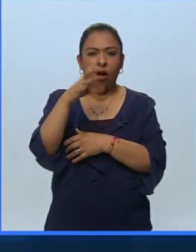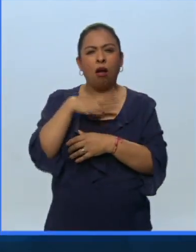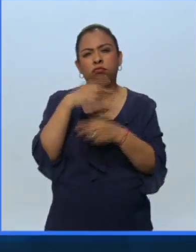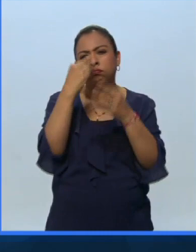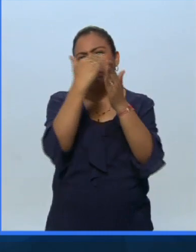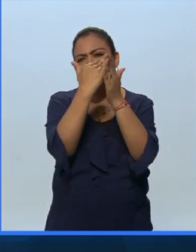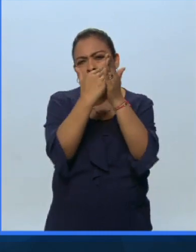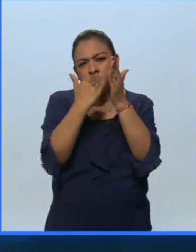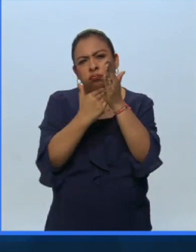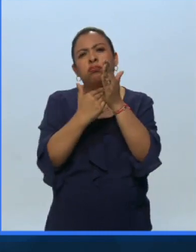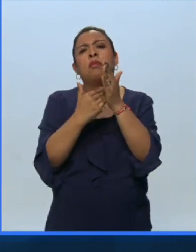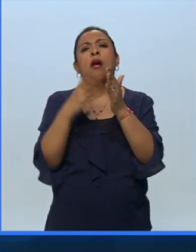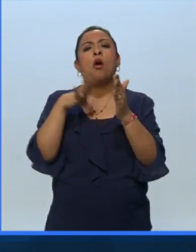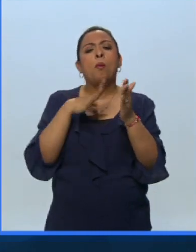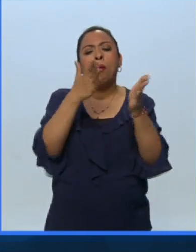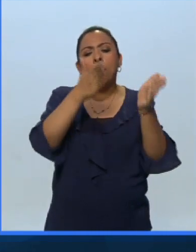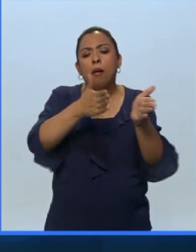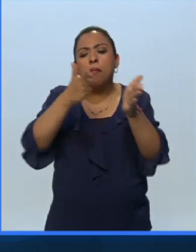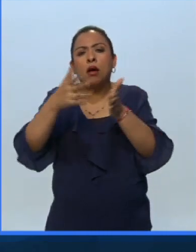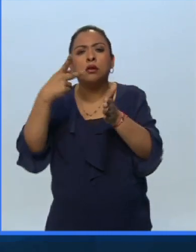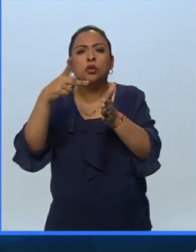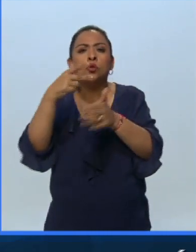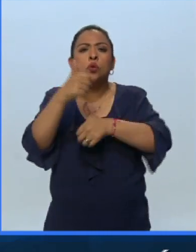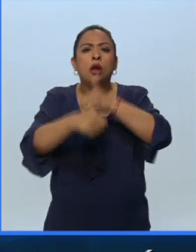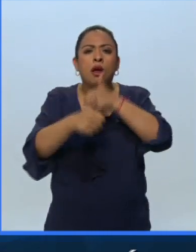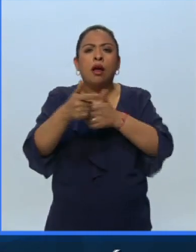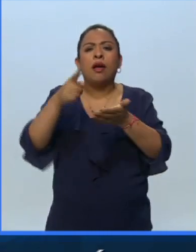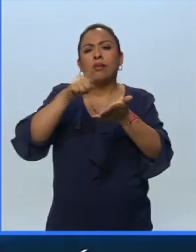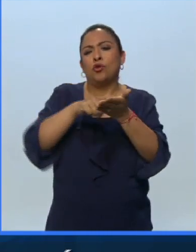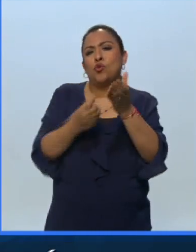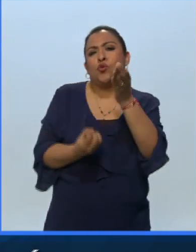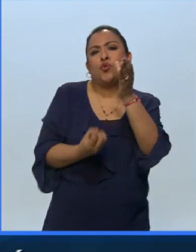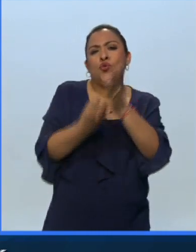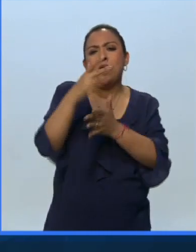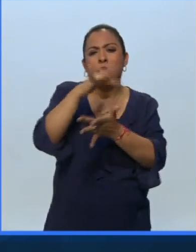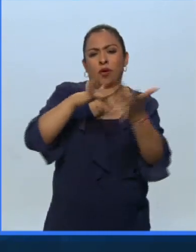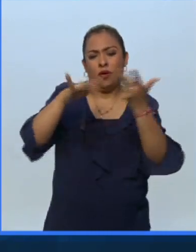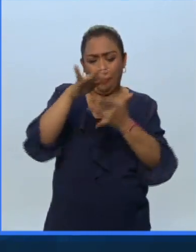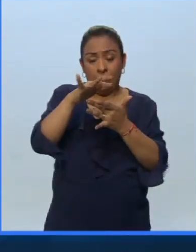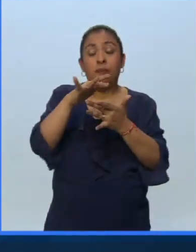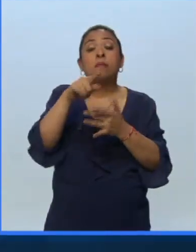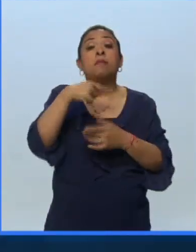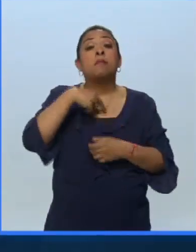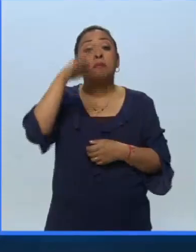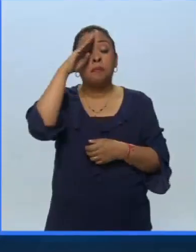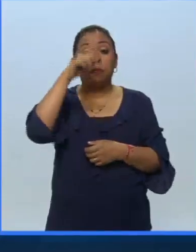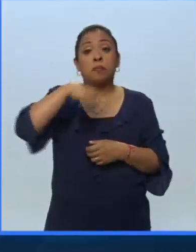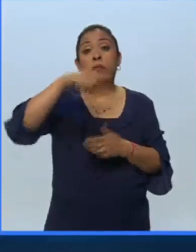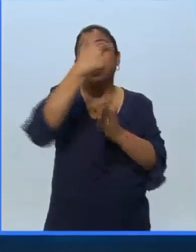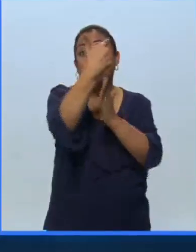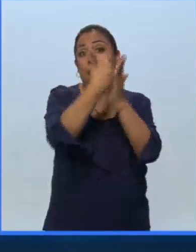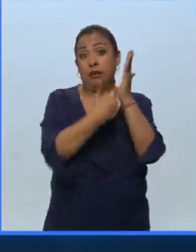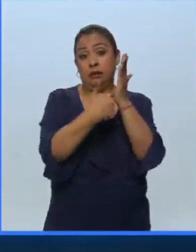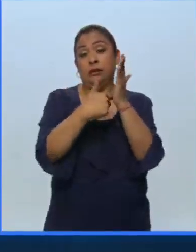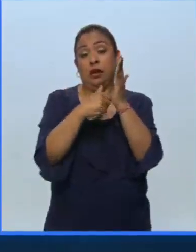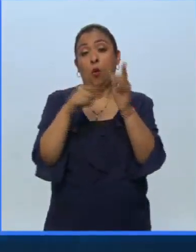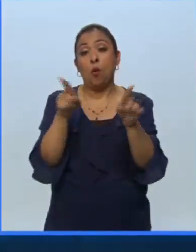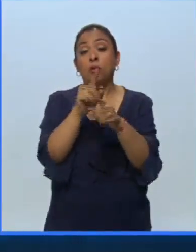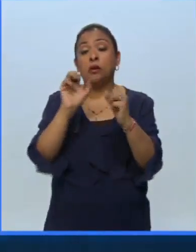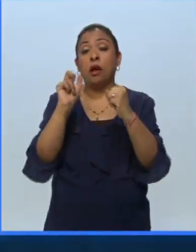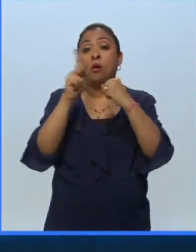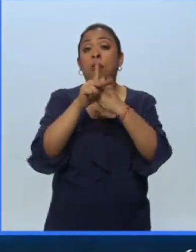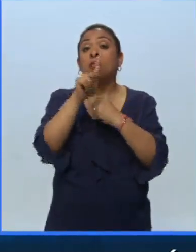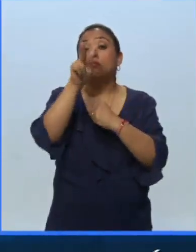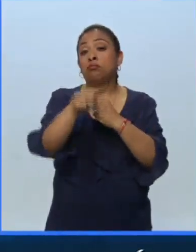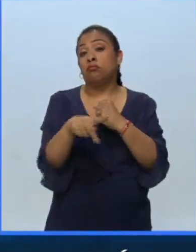repertorio que abarcó varias etapas de su carrera, incluyendo su disco no reciente llamado Sabaru, considerado por la lista de música europea como